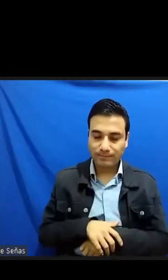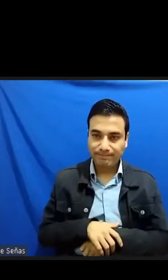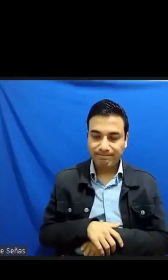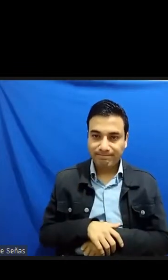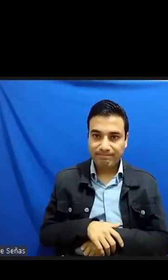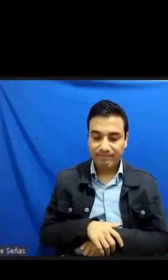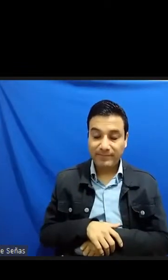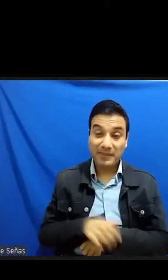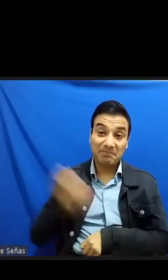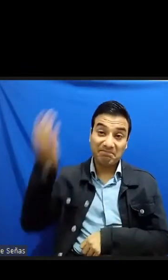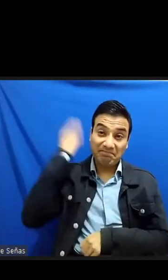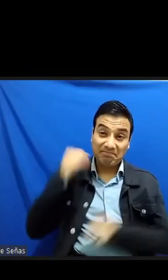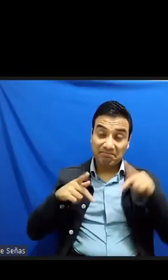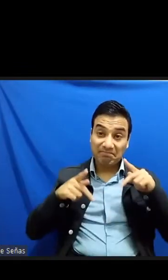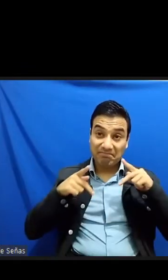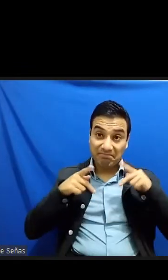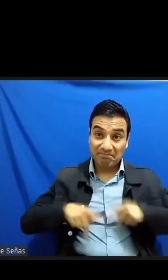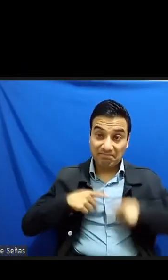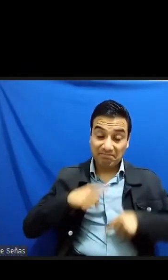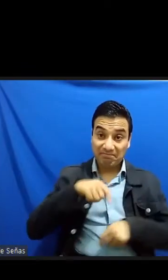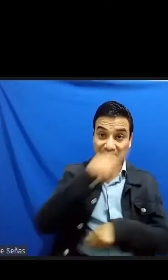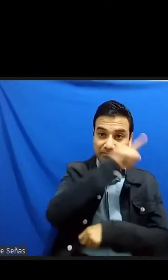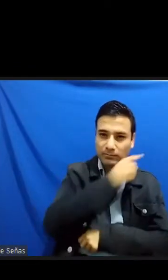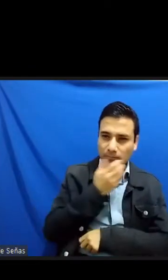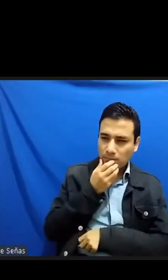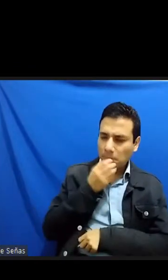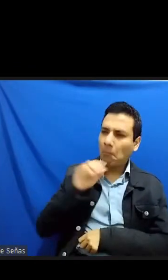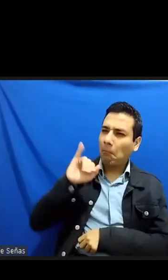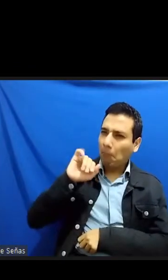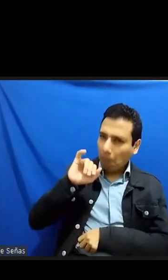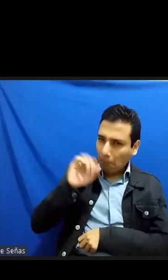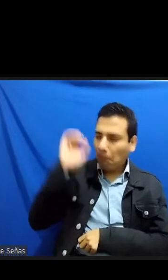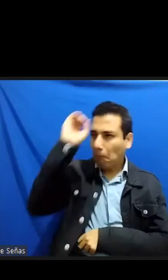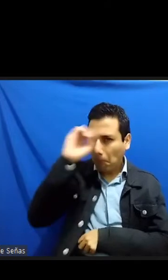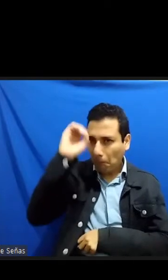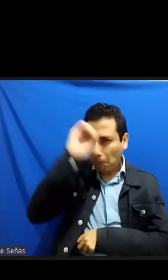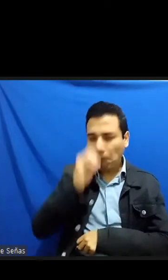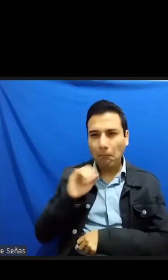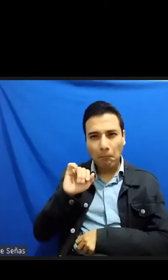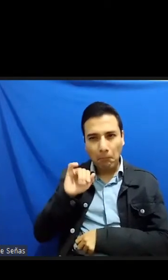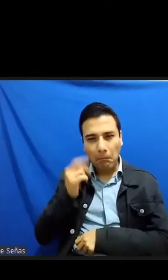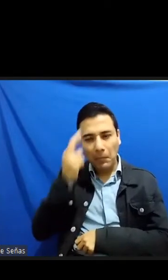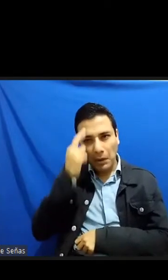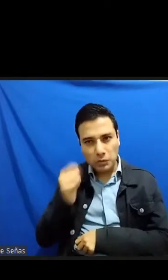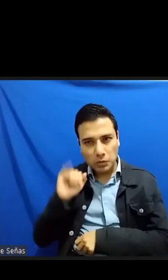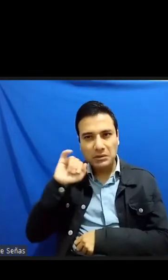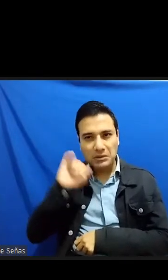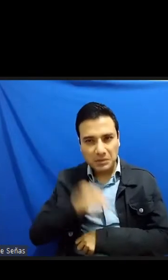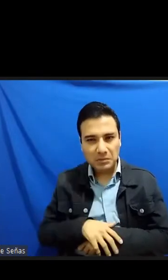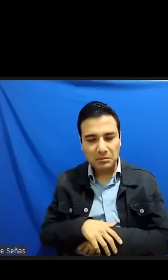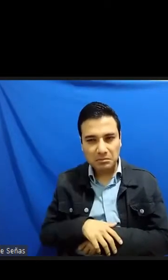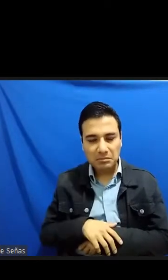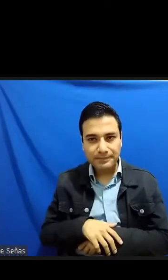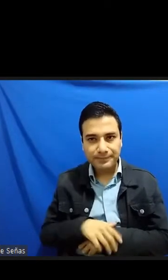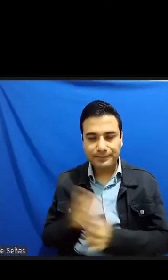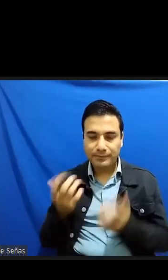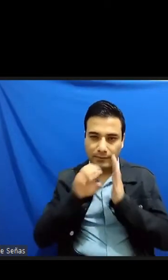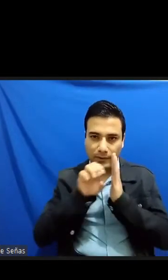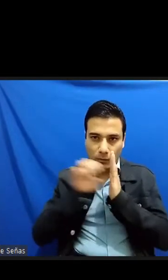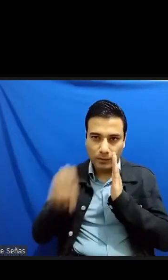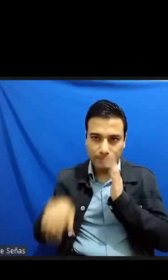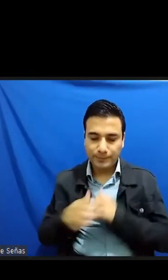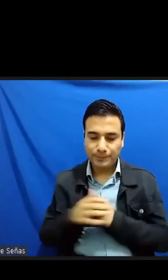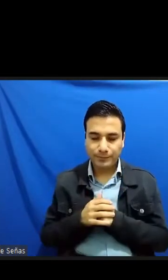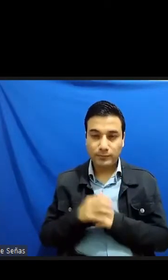abrazaron la idea original de Nagaoka que era imposible expresar de manera natural el